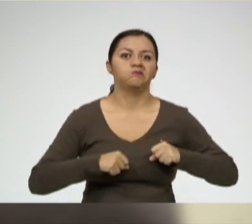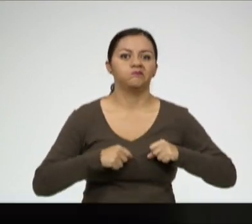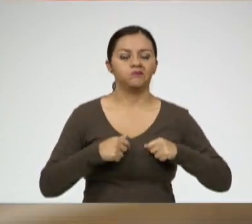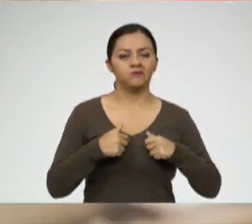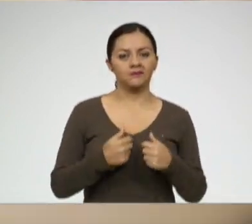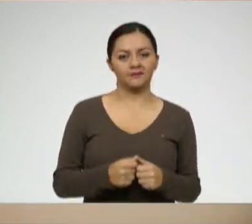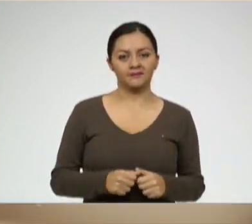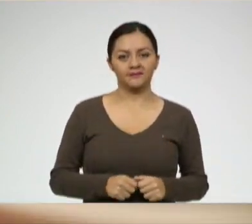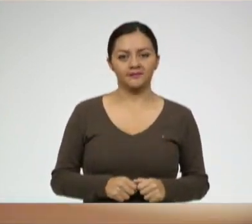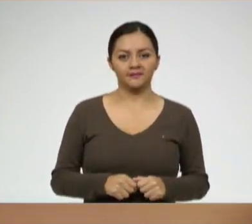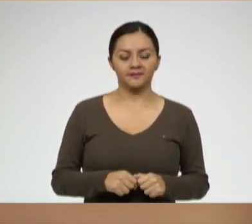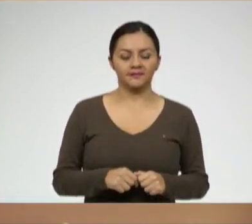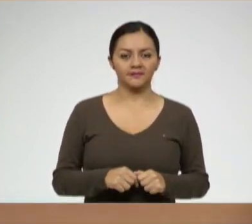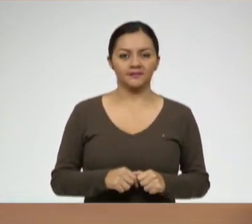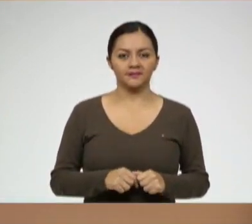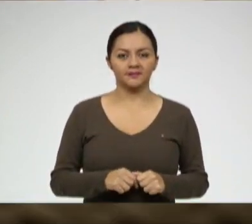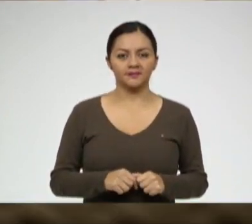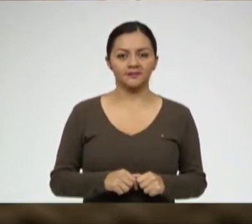gordo.